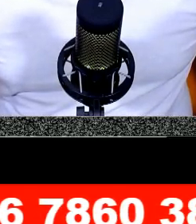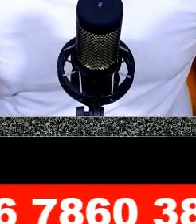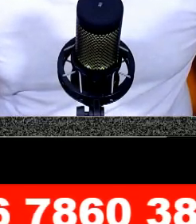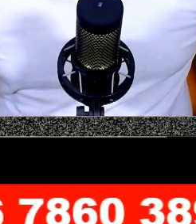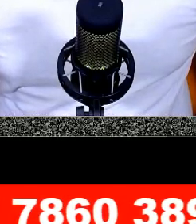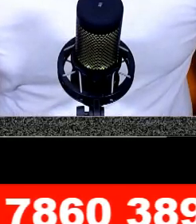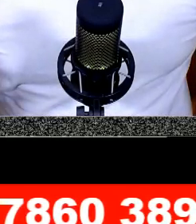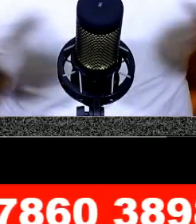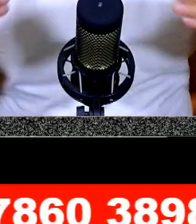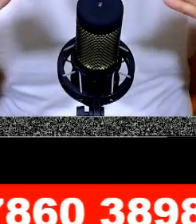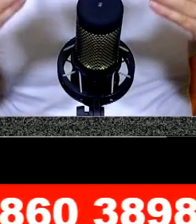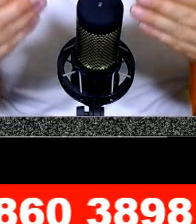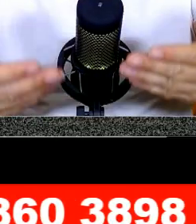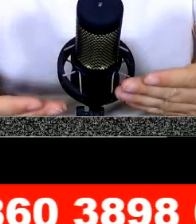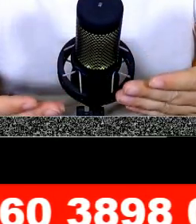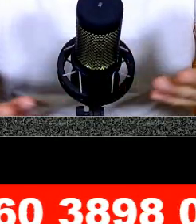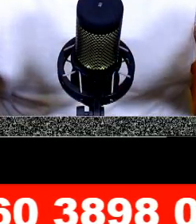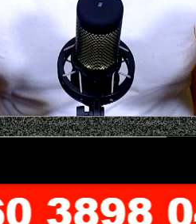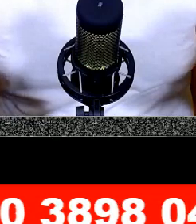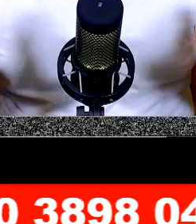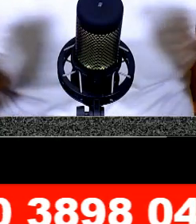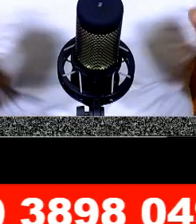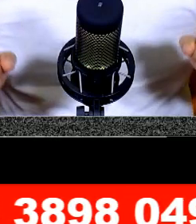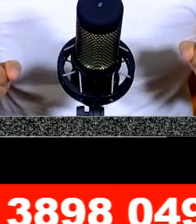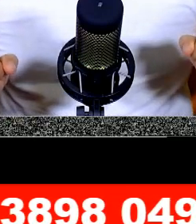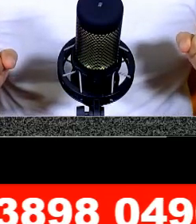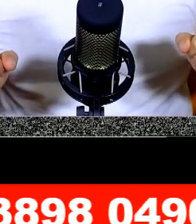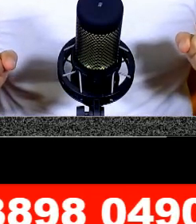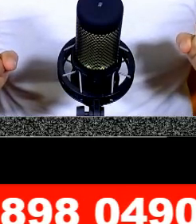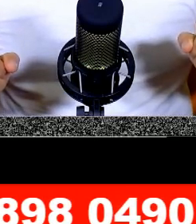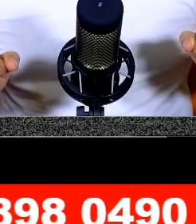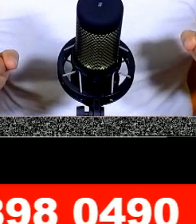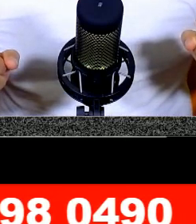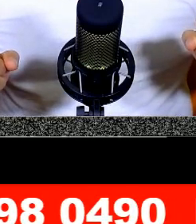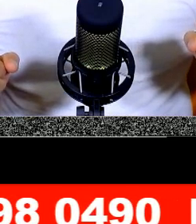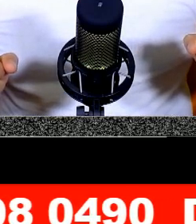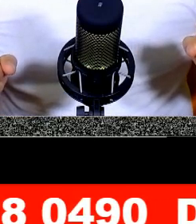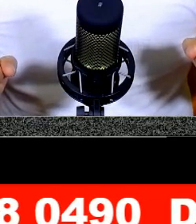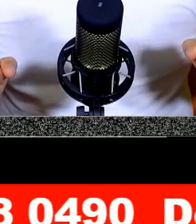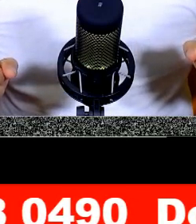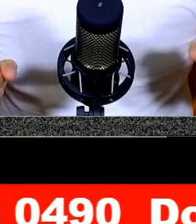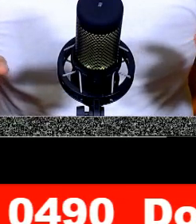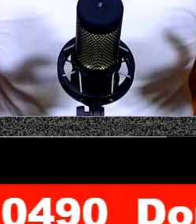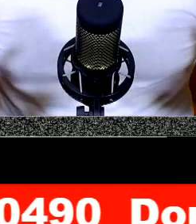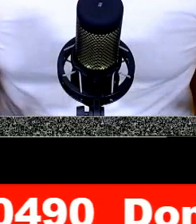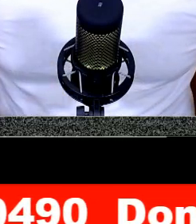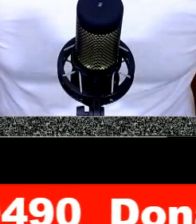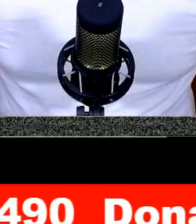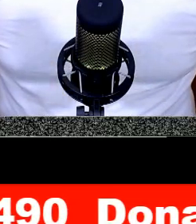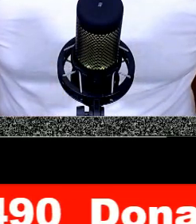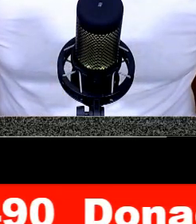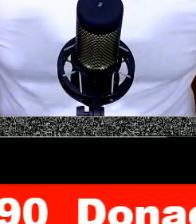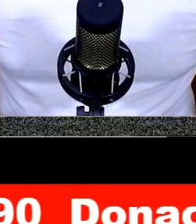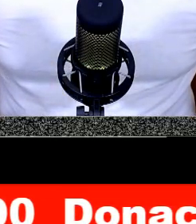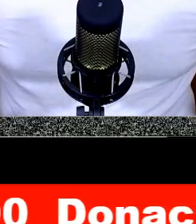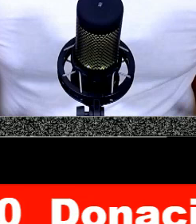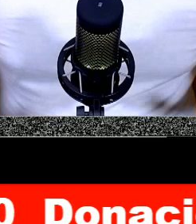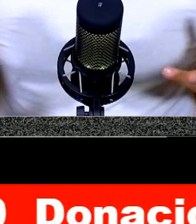en el cual se le entregaban, prestaban ciento cincuenta mil pesos a su hermano como si fuera un delito